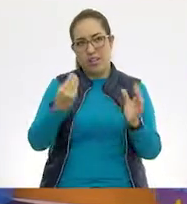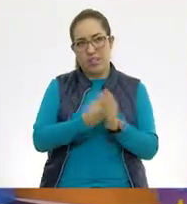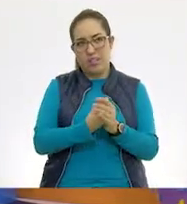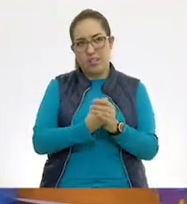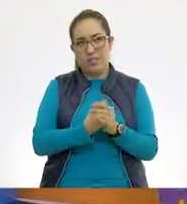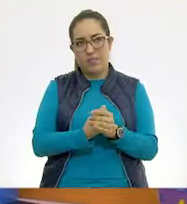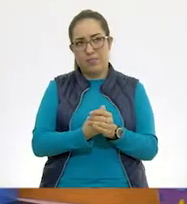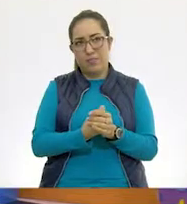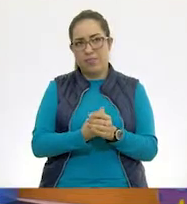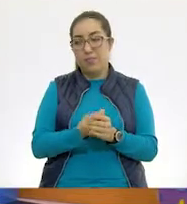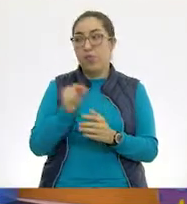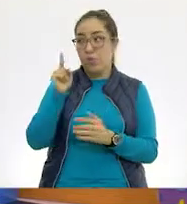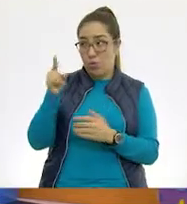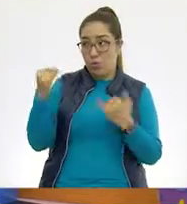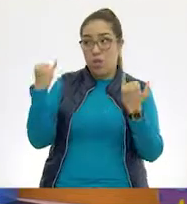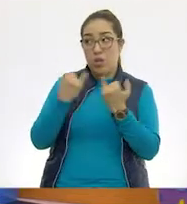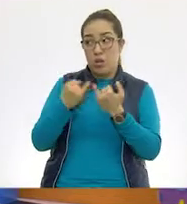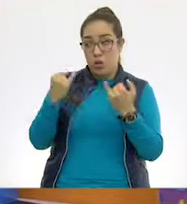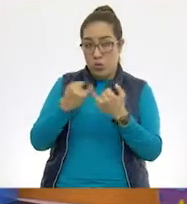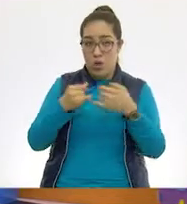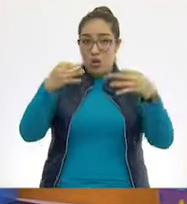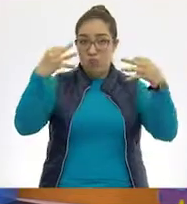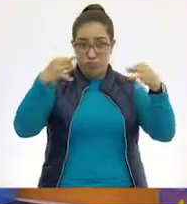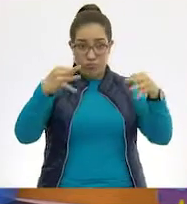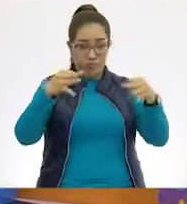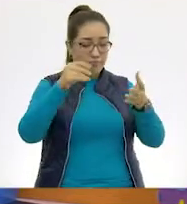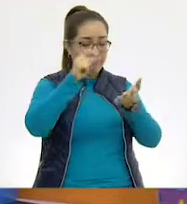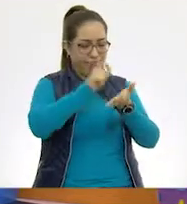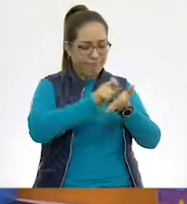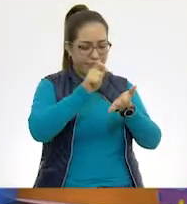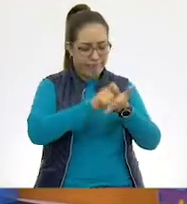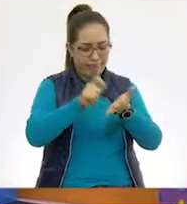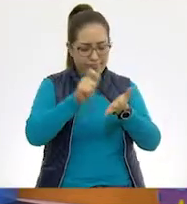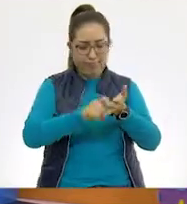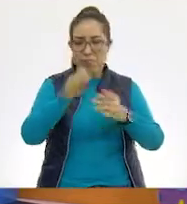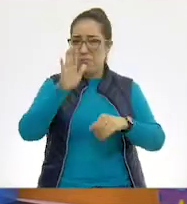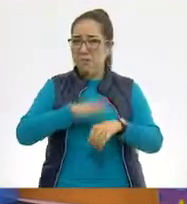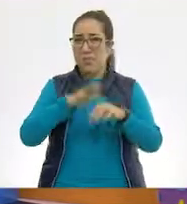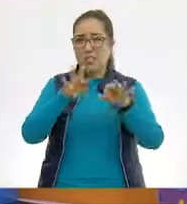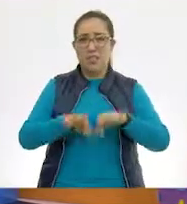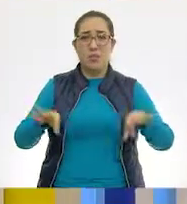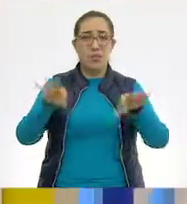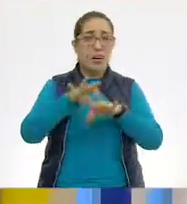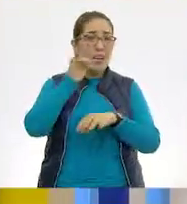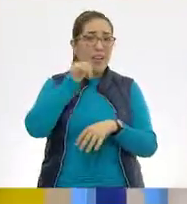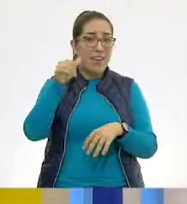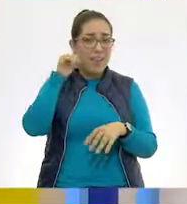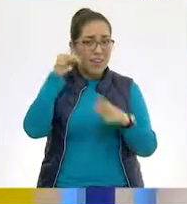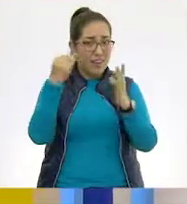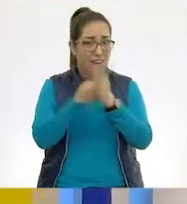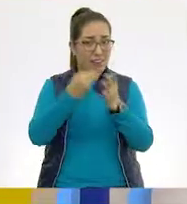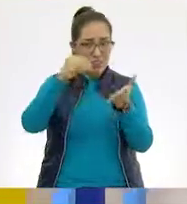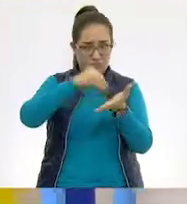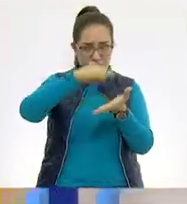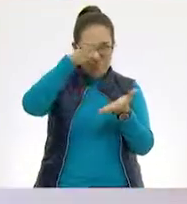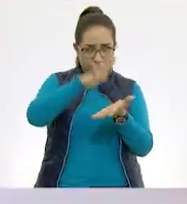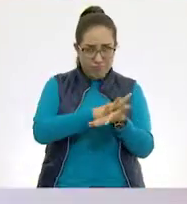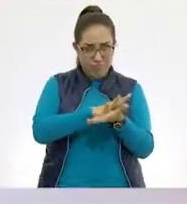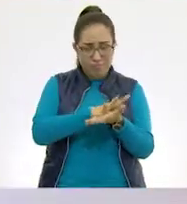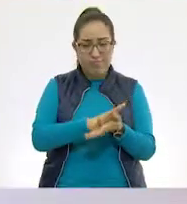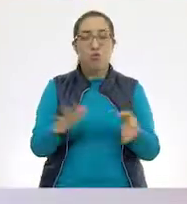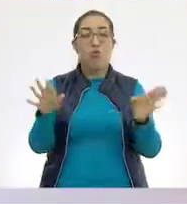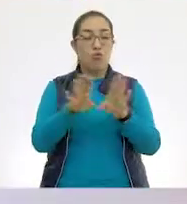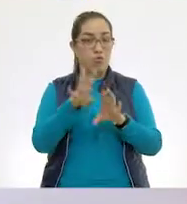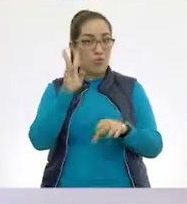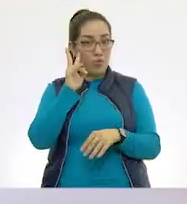parece si tú haces una tarjeta similar para que puedas registrar lo más importante de la clase de ayer? Perfecto, maestra. ¿Qué te